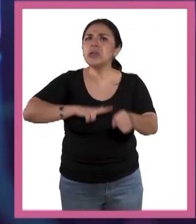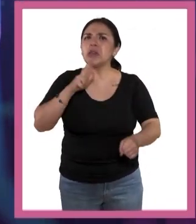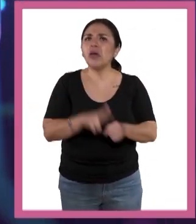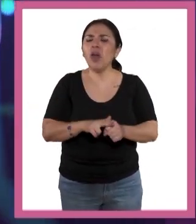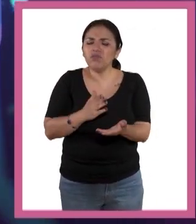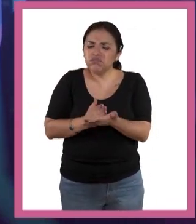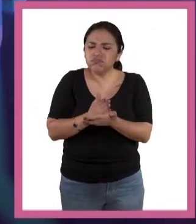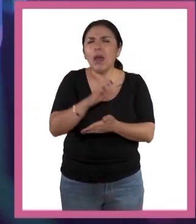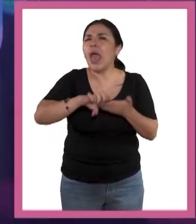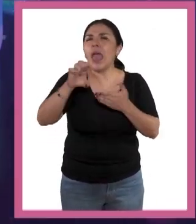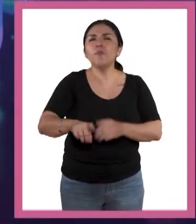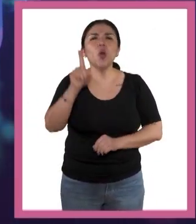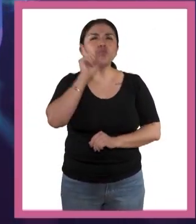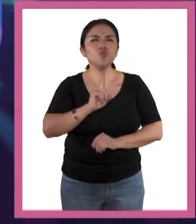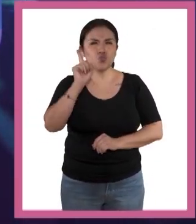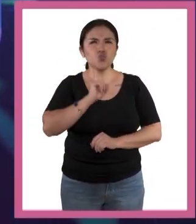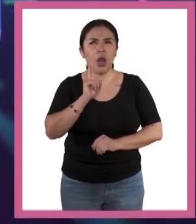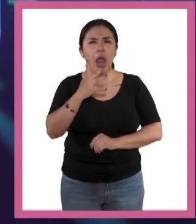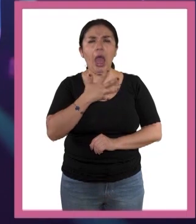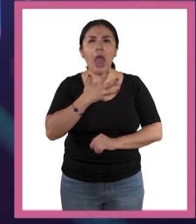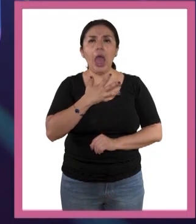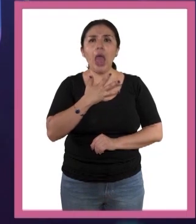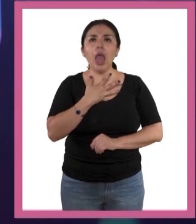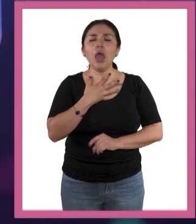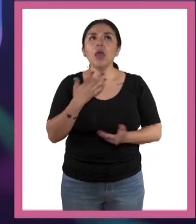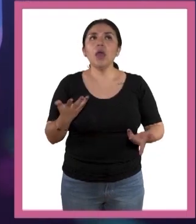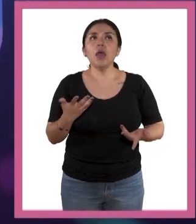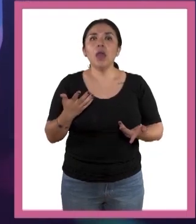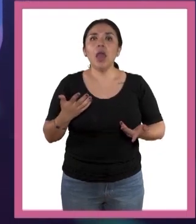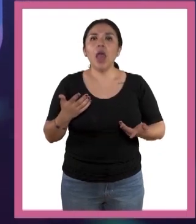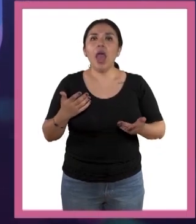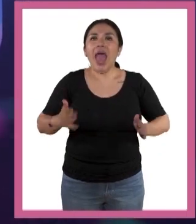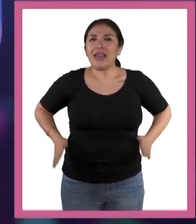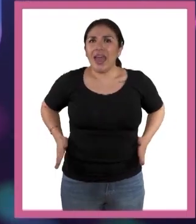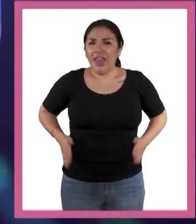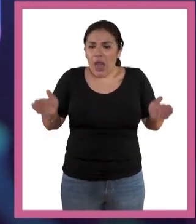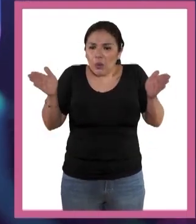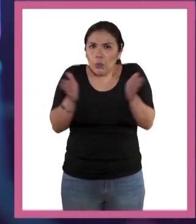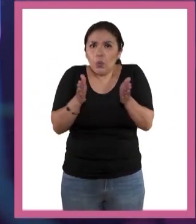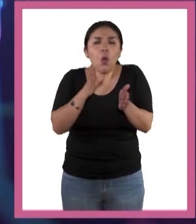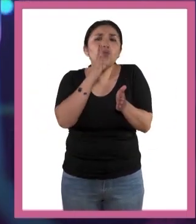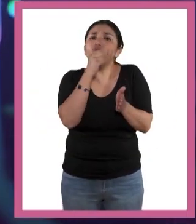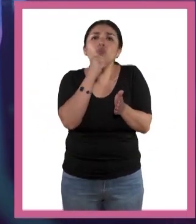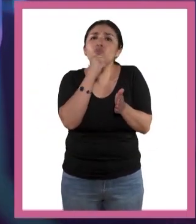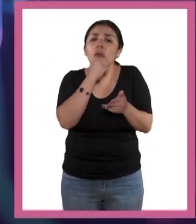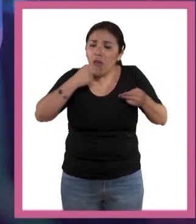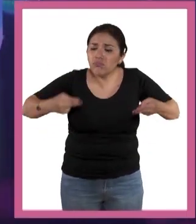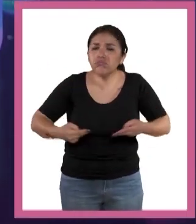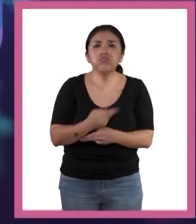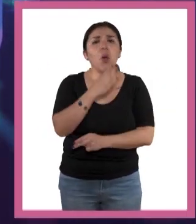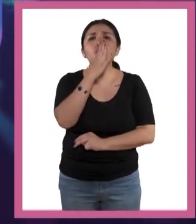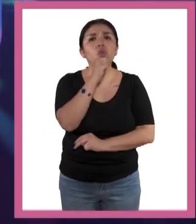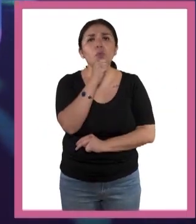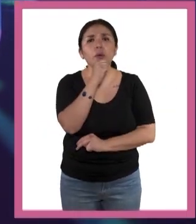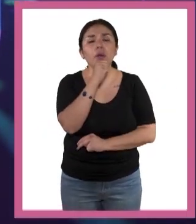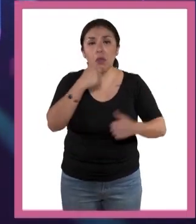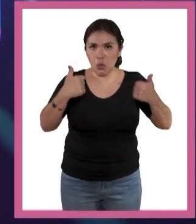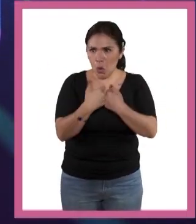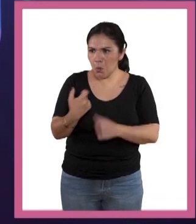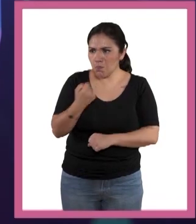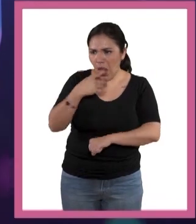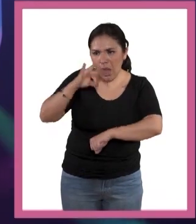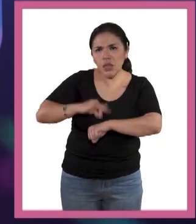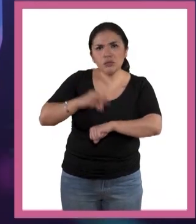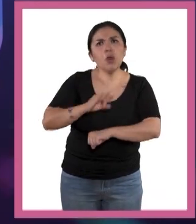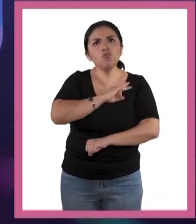digamos, una mujer que tenga las caderas muy reducidas no podría por naturaleza harir hijos. La medicina hace